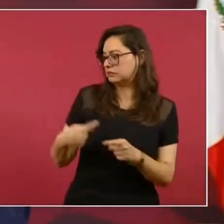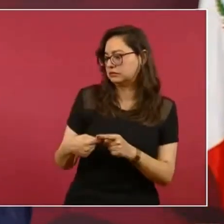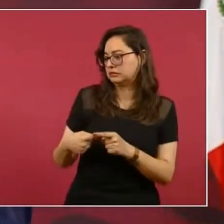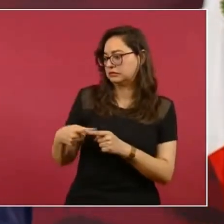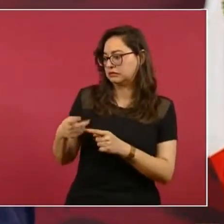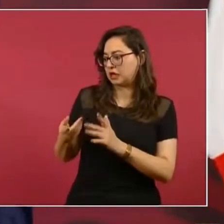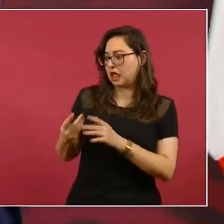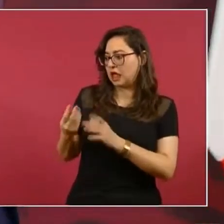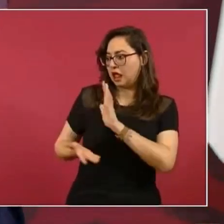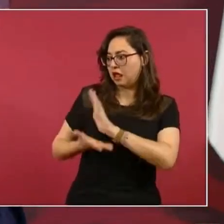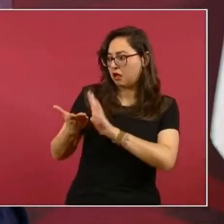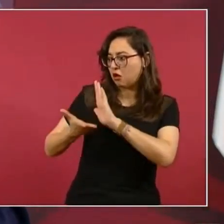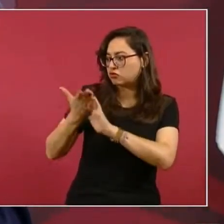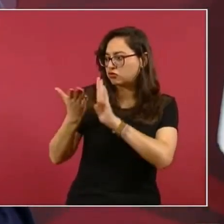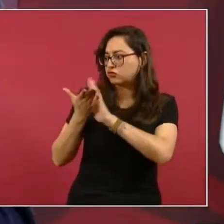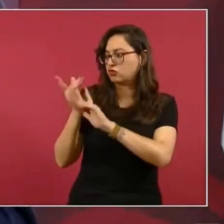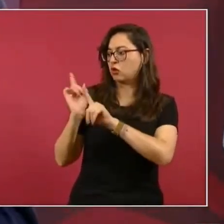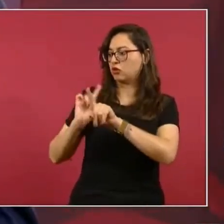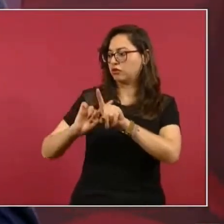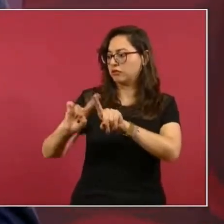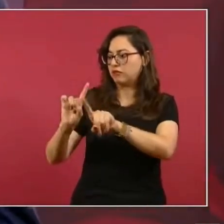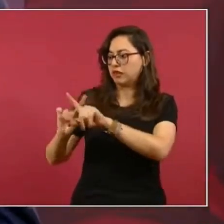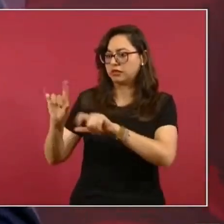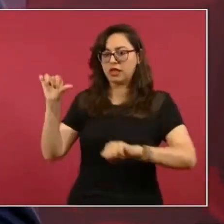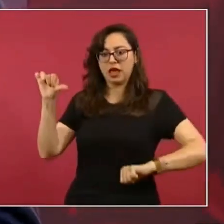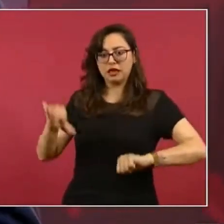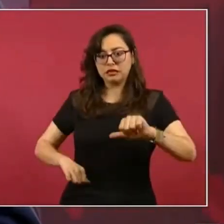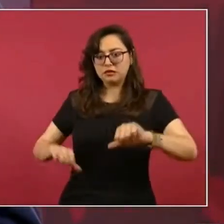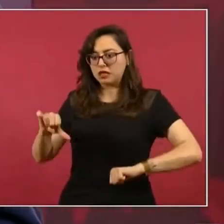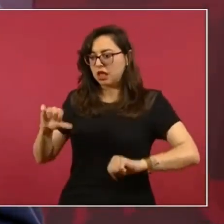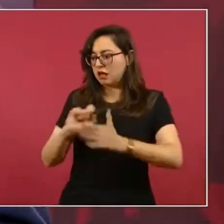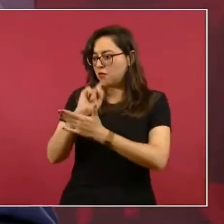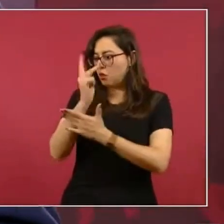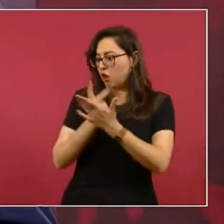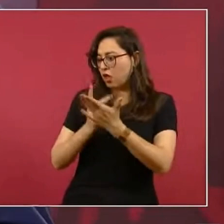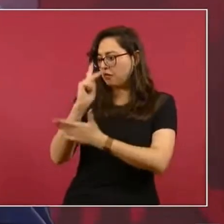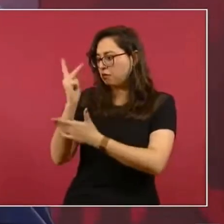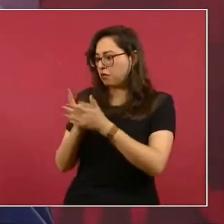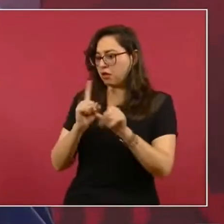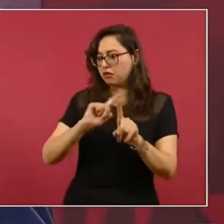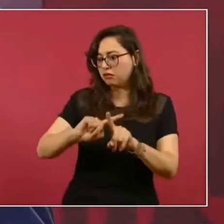obras, a consolidar los programas de bienestar,